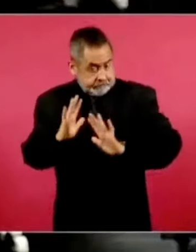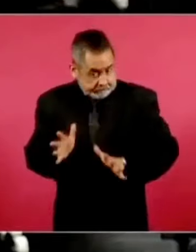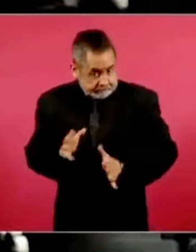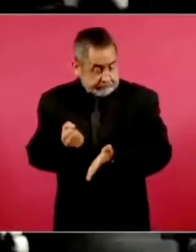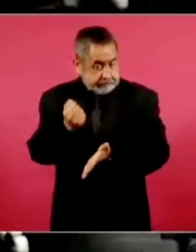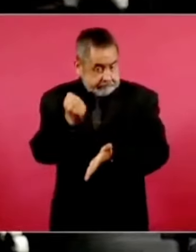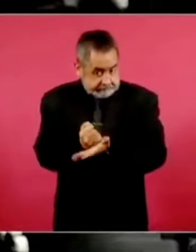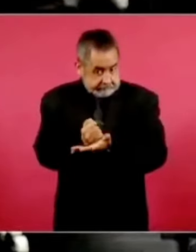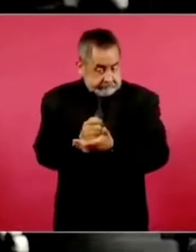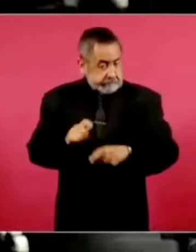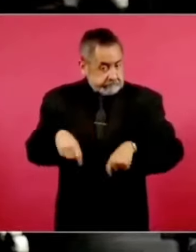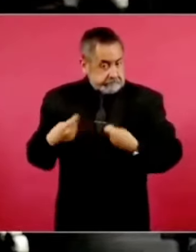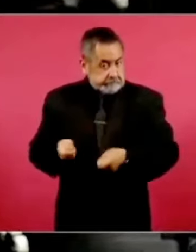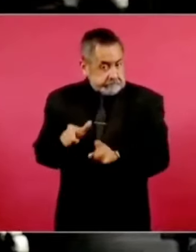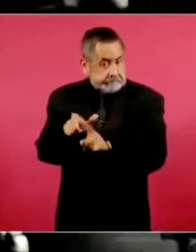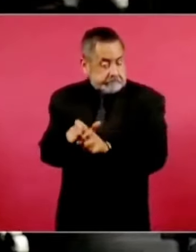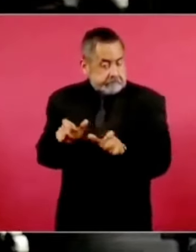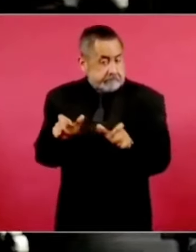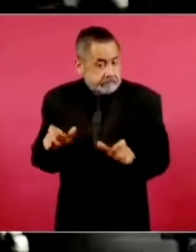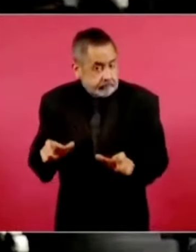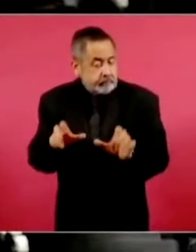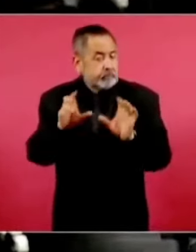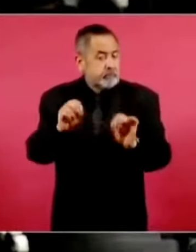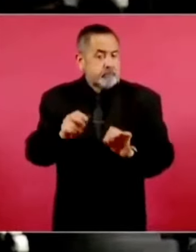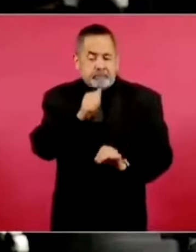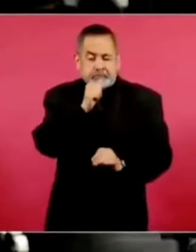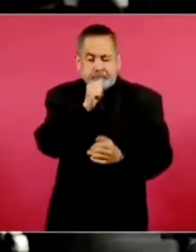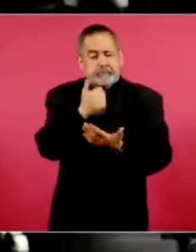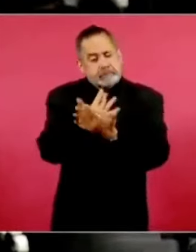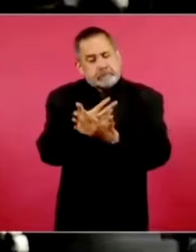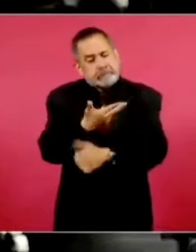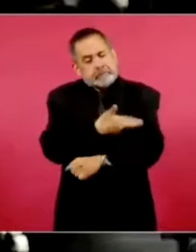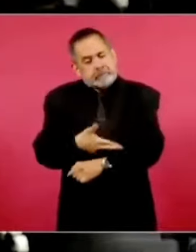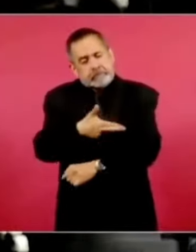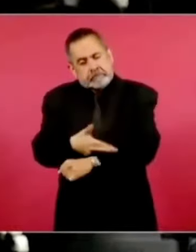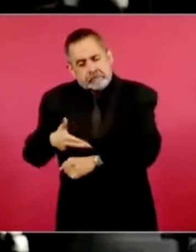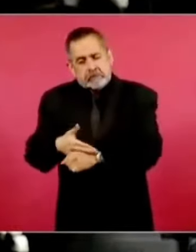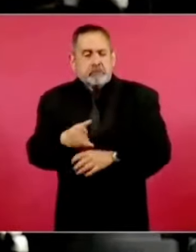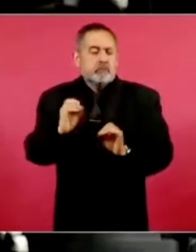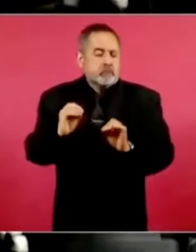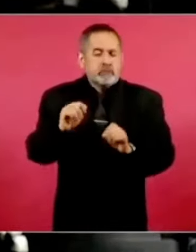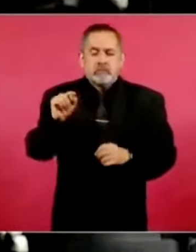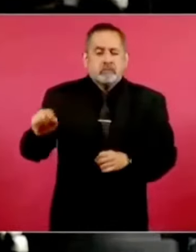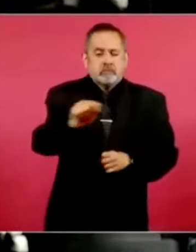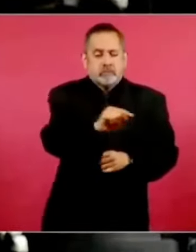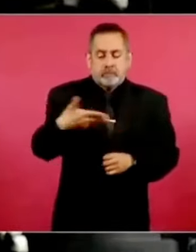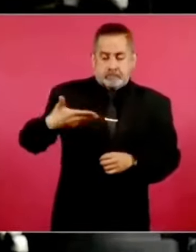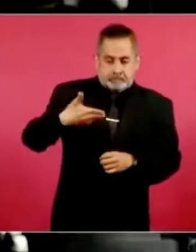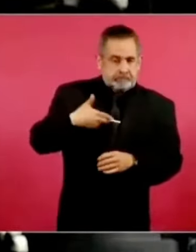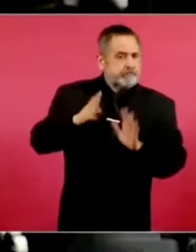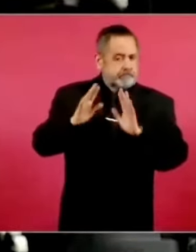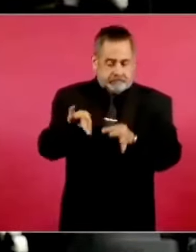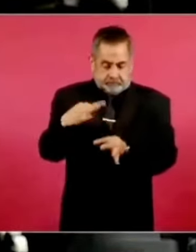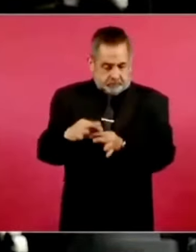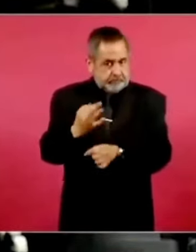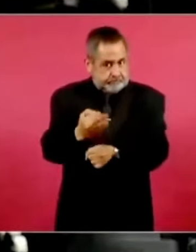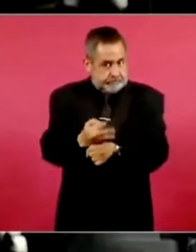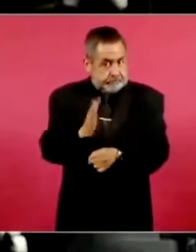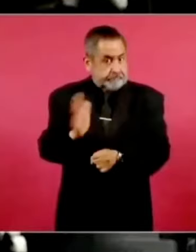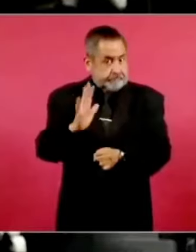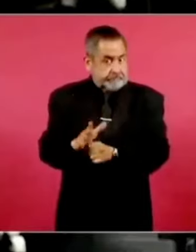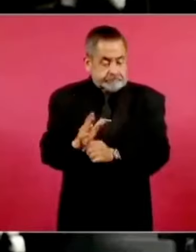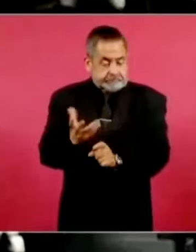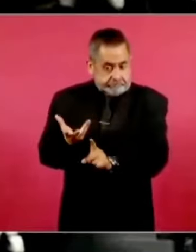son solicitudes que están siendo, pues bueno, se encuentran en operación si ya tienen seguridad quien haya solicitado este